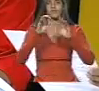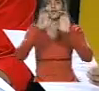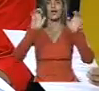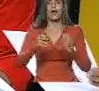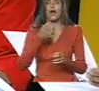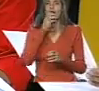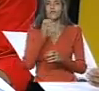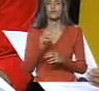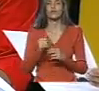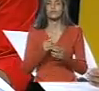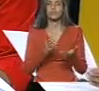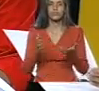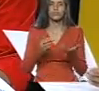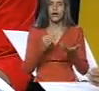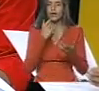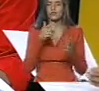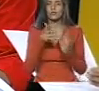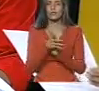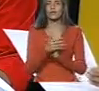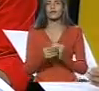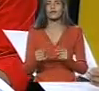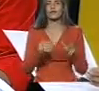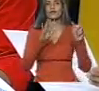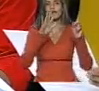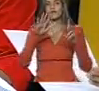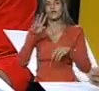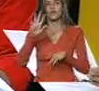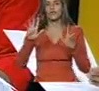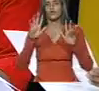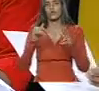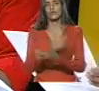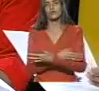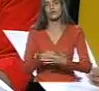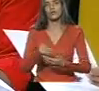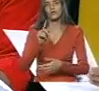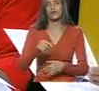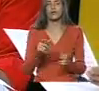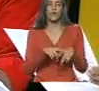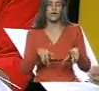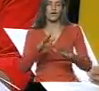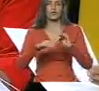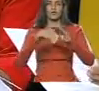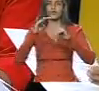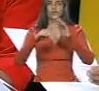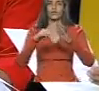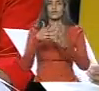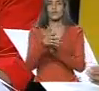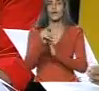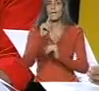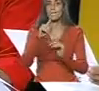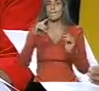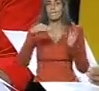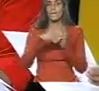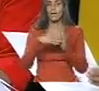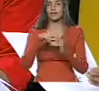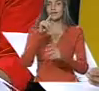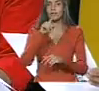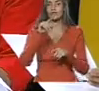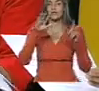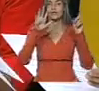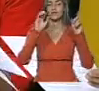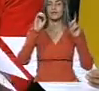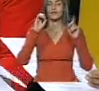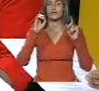de agua servida, 68 millones de bolívares en toda la subregión, y urbanismo y construcción de 1.160